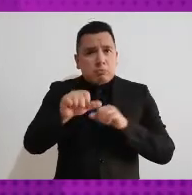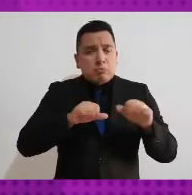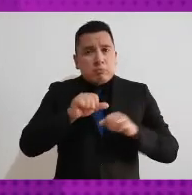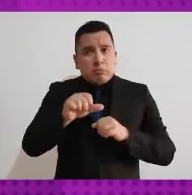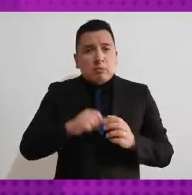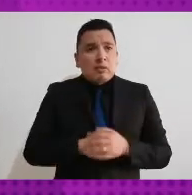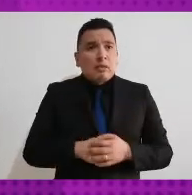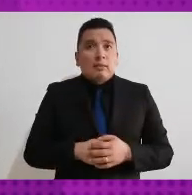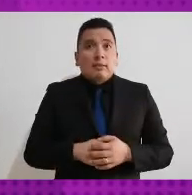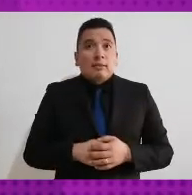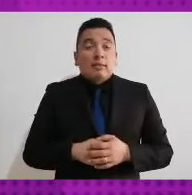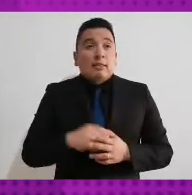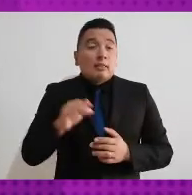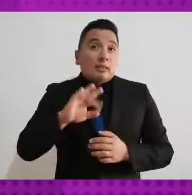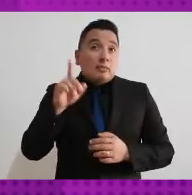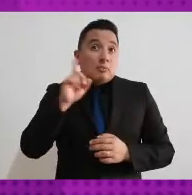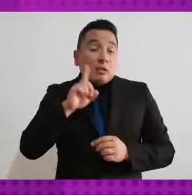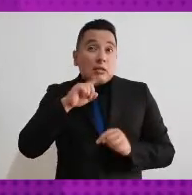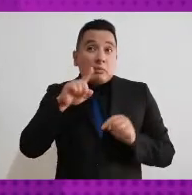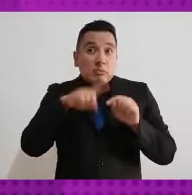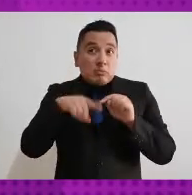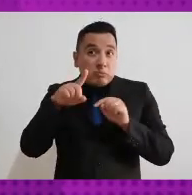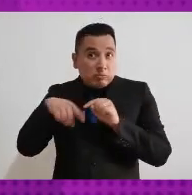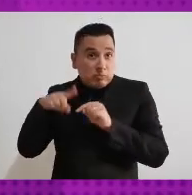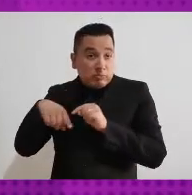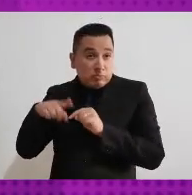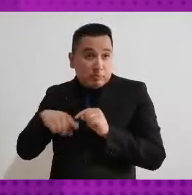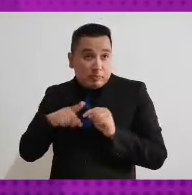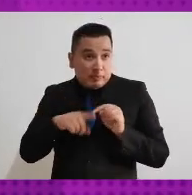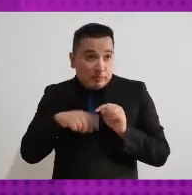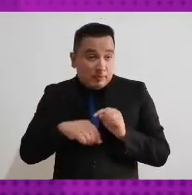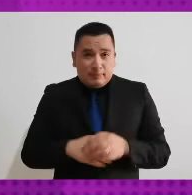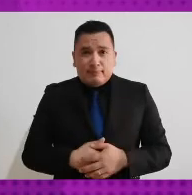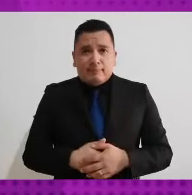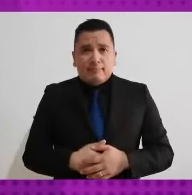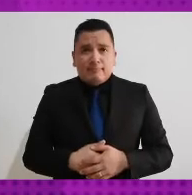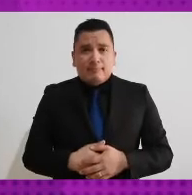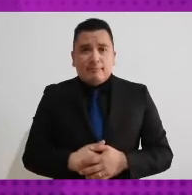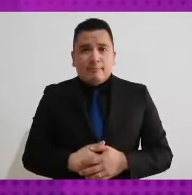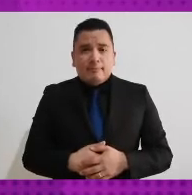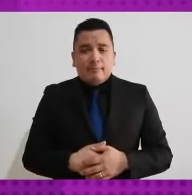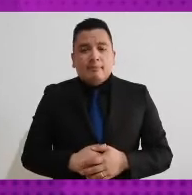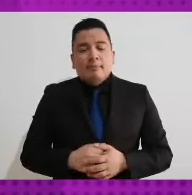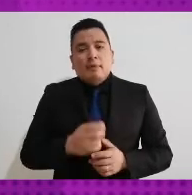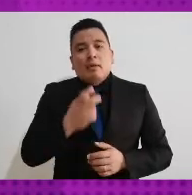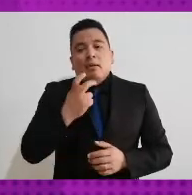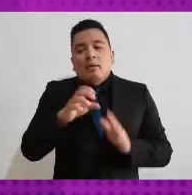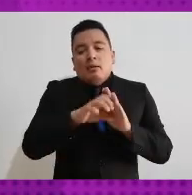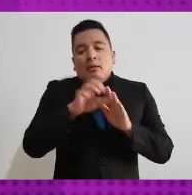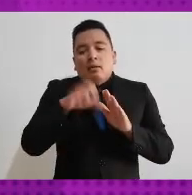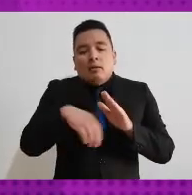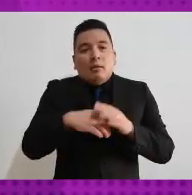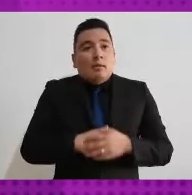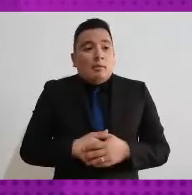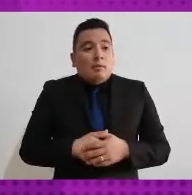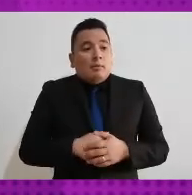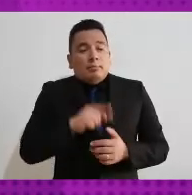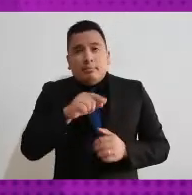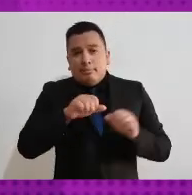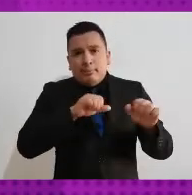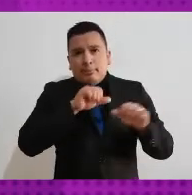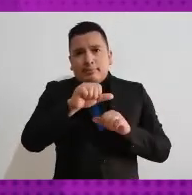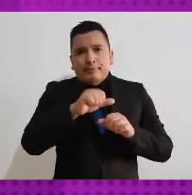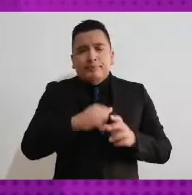una operación hormiga, pues se fueran quitando mujeres y se dejara de cumplir con el principio de paridad de género. Por lo tanto, por ejemplo, para las